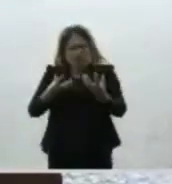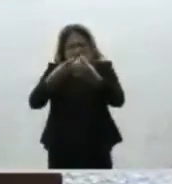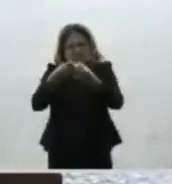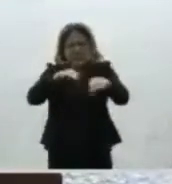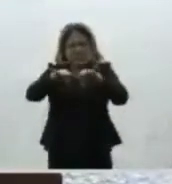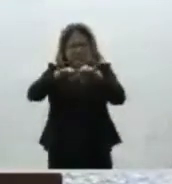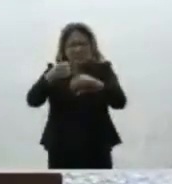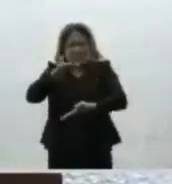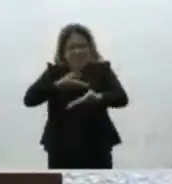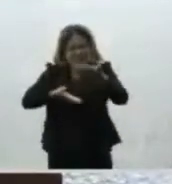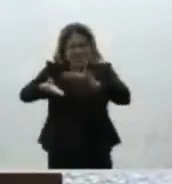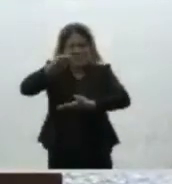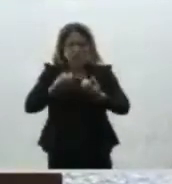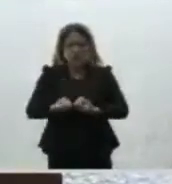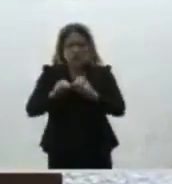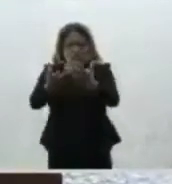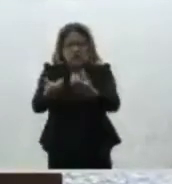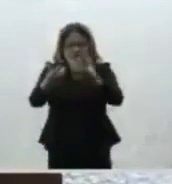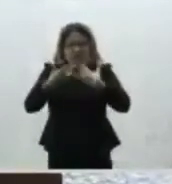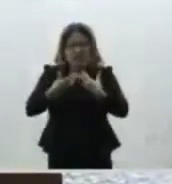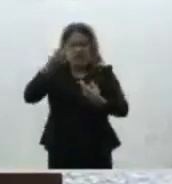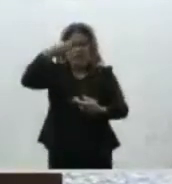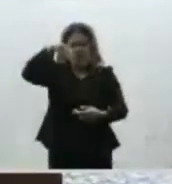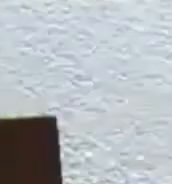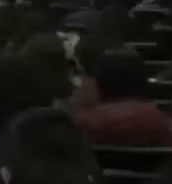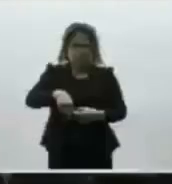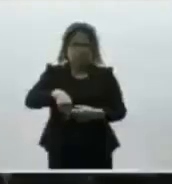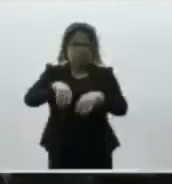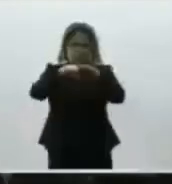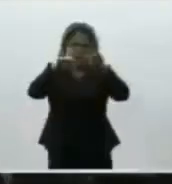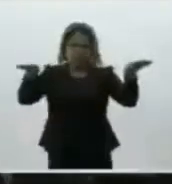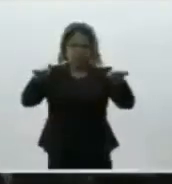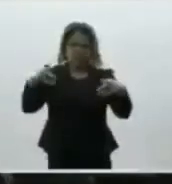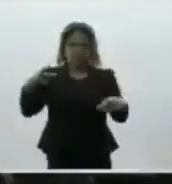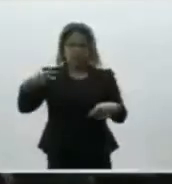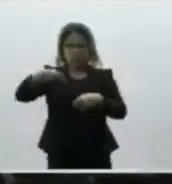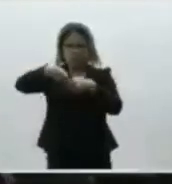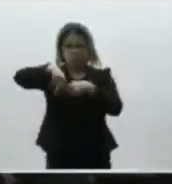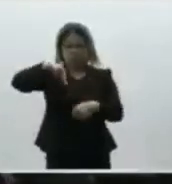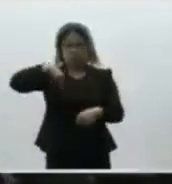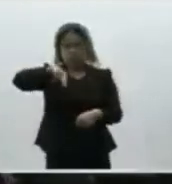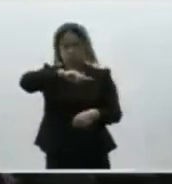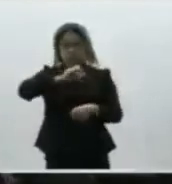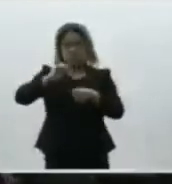con entrega por la democracia en nuestro país muchas gracias gracias